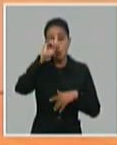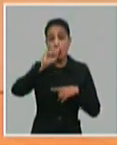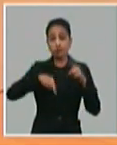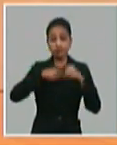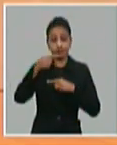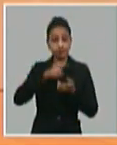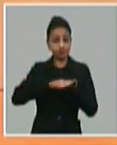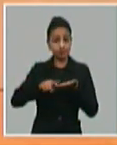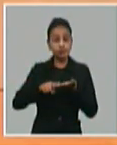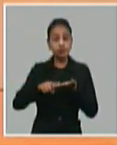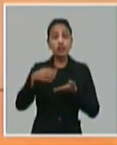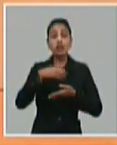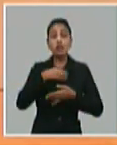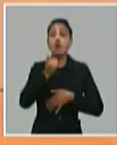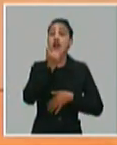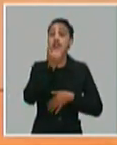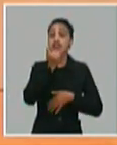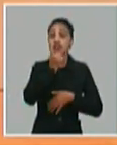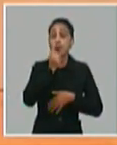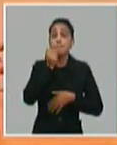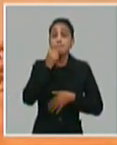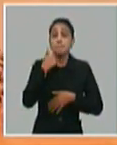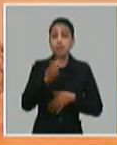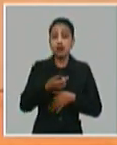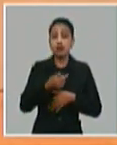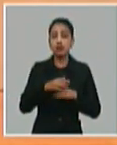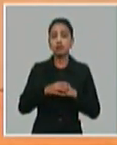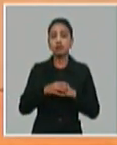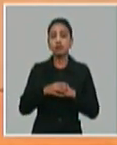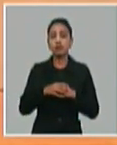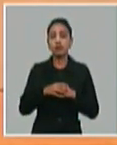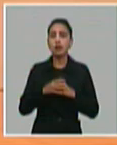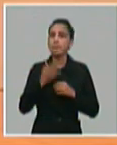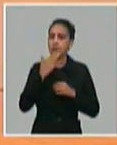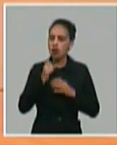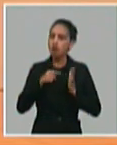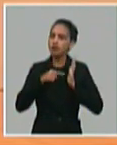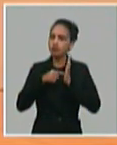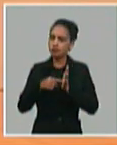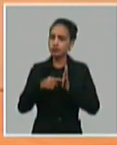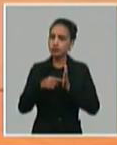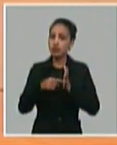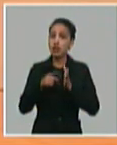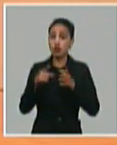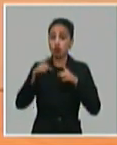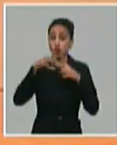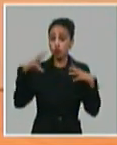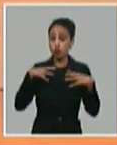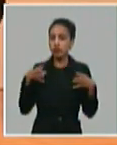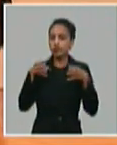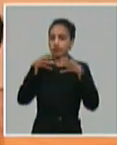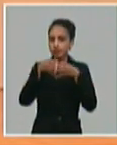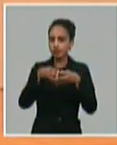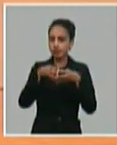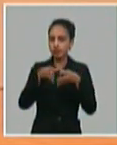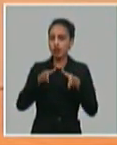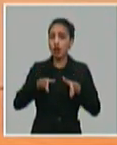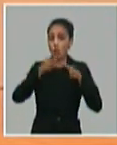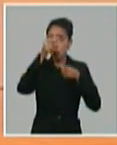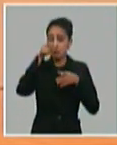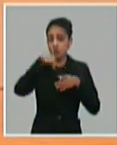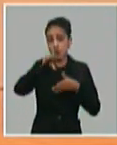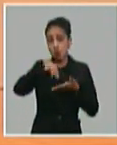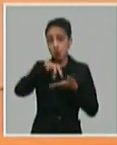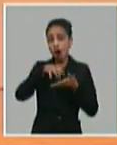semana tendremos una afectación mayor y que fuera recomendable concentrar a estos turistas mientras se van retirando